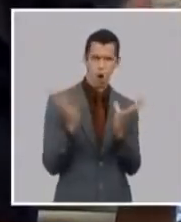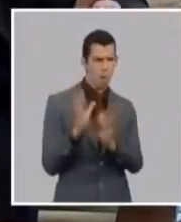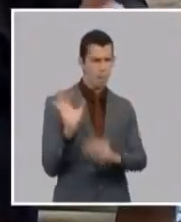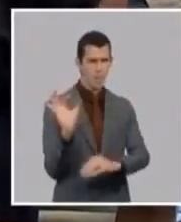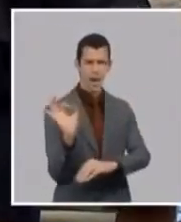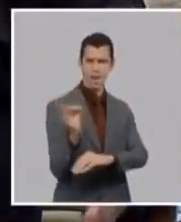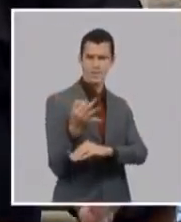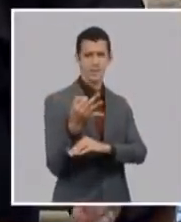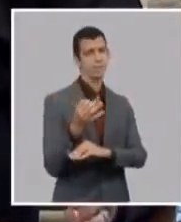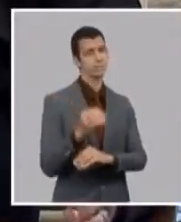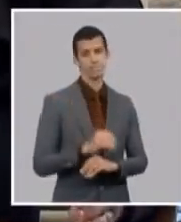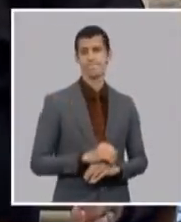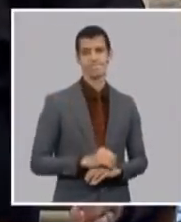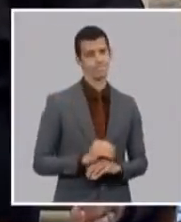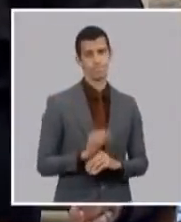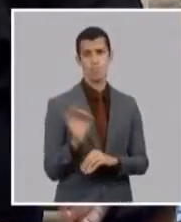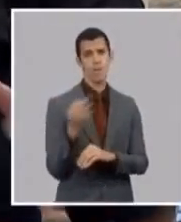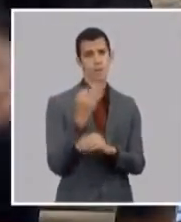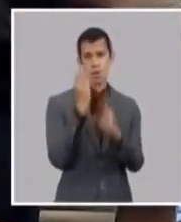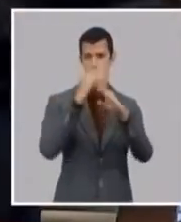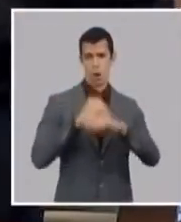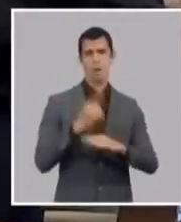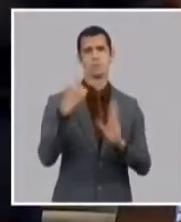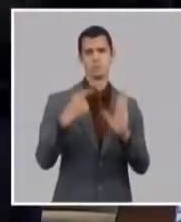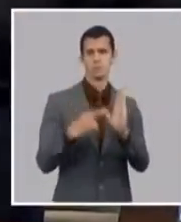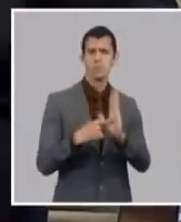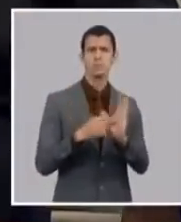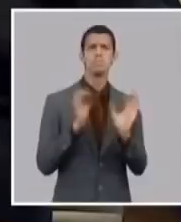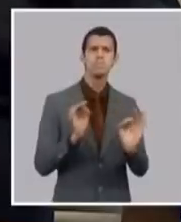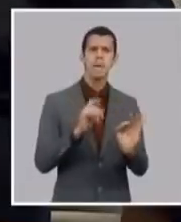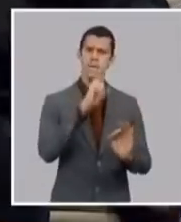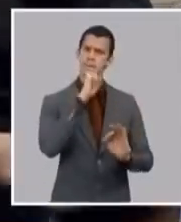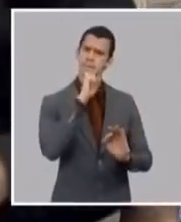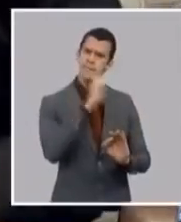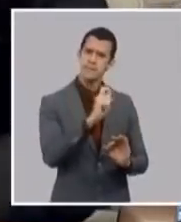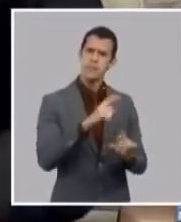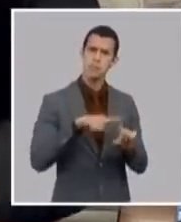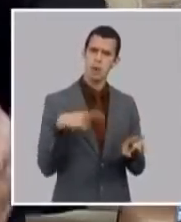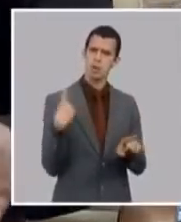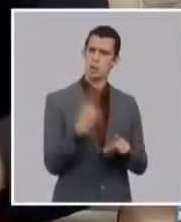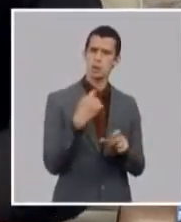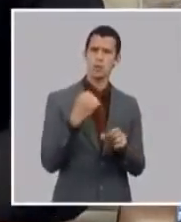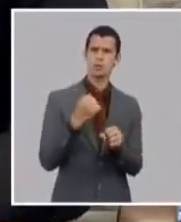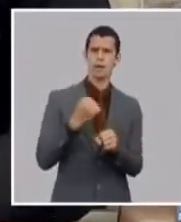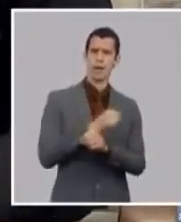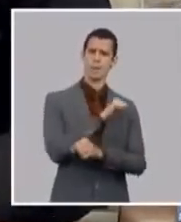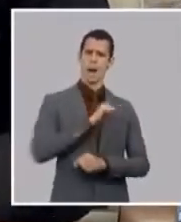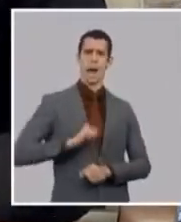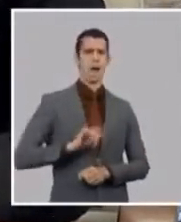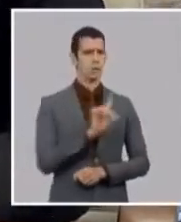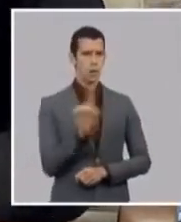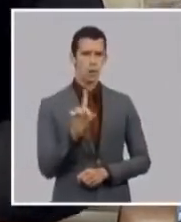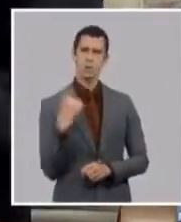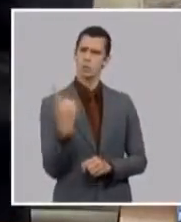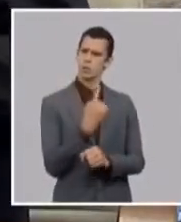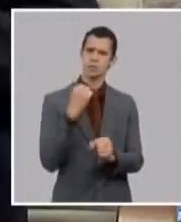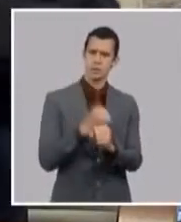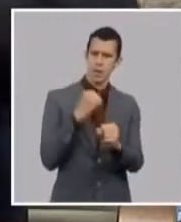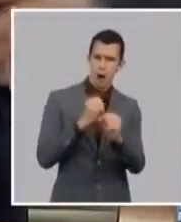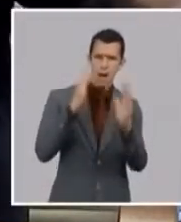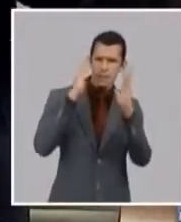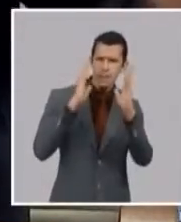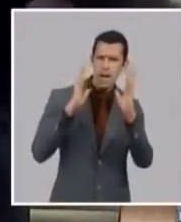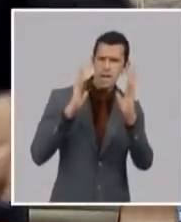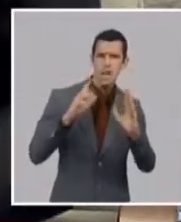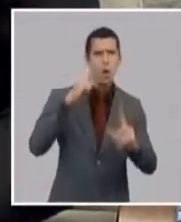dentro de las escaseces y el esfuerzo hubo un bache mayor que en ocasiones anteriores con lo cual